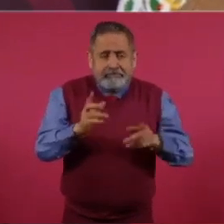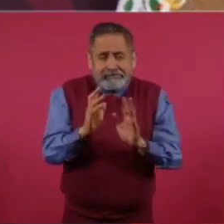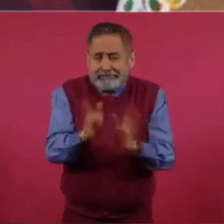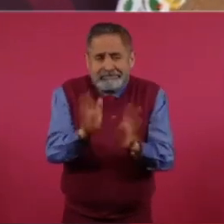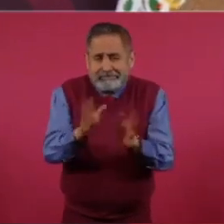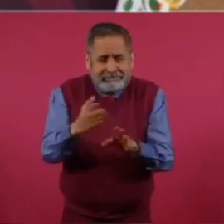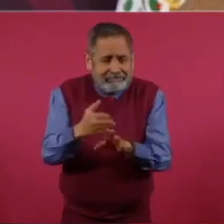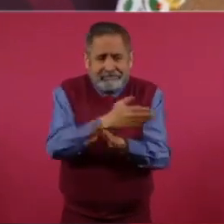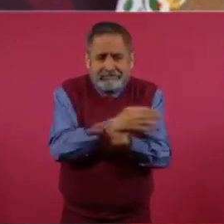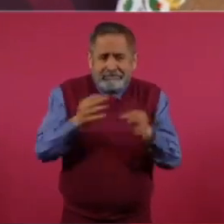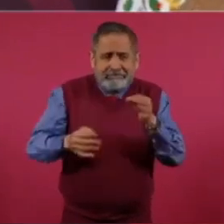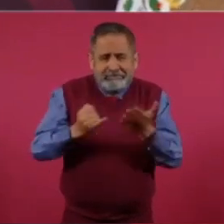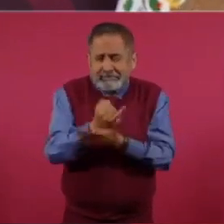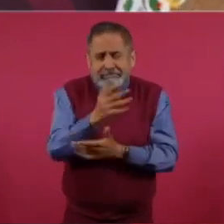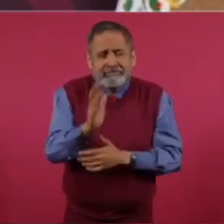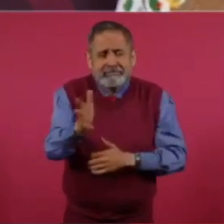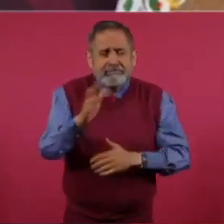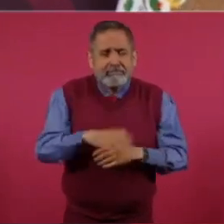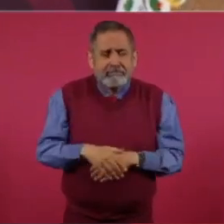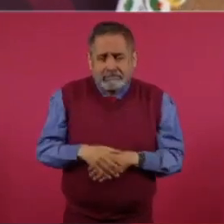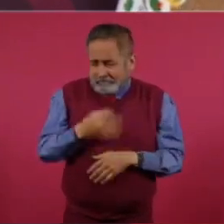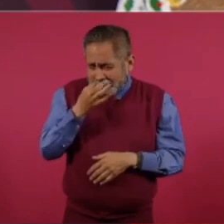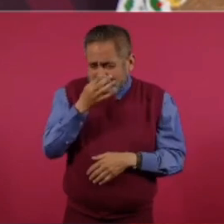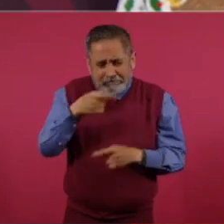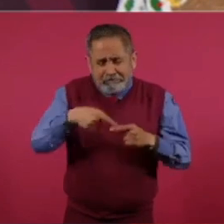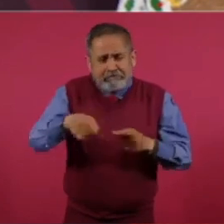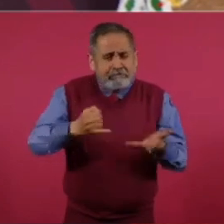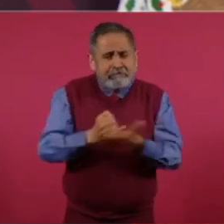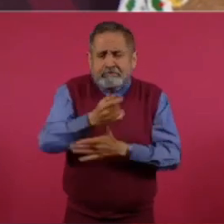por definirse.